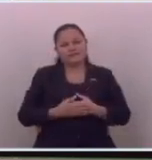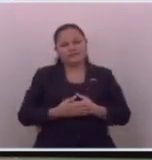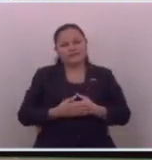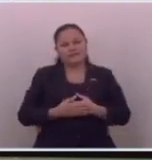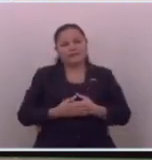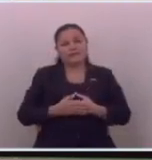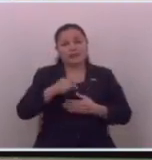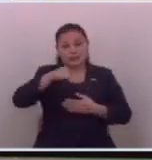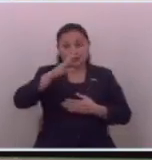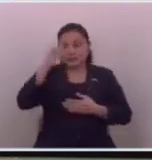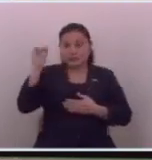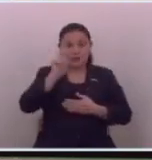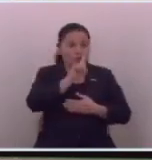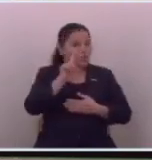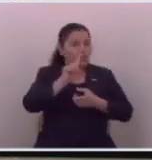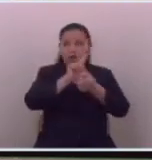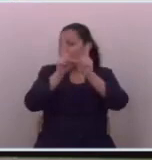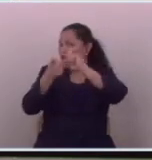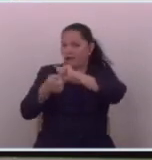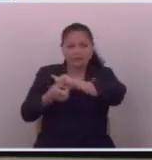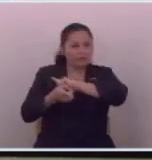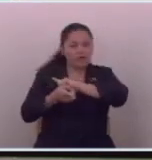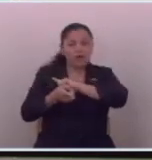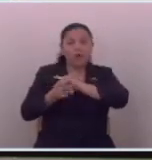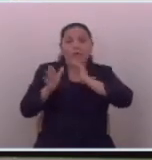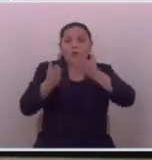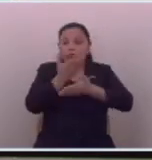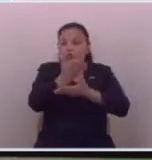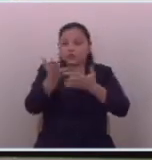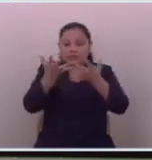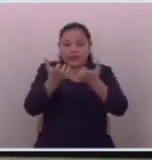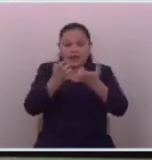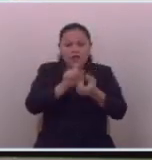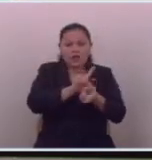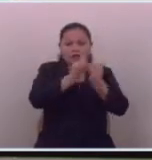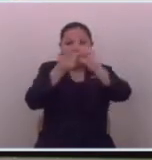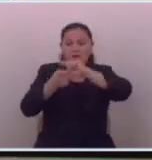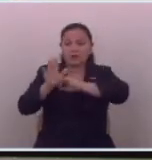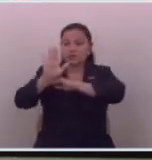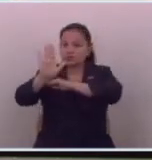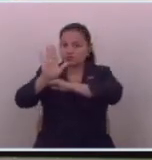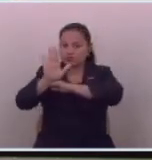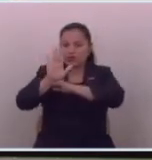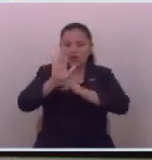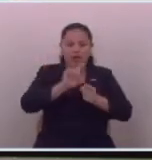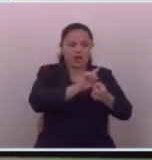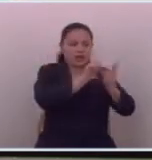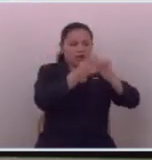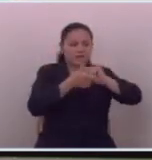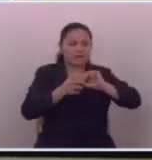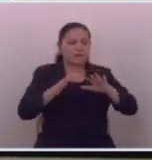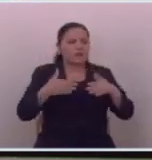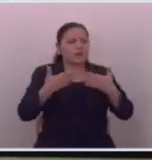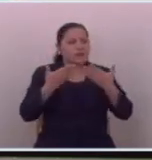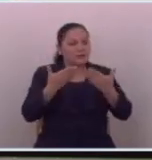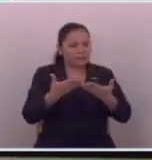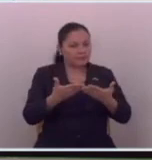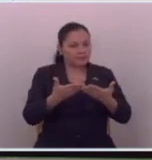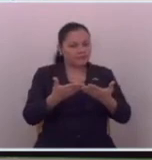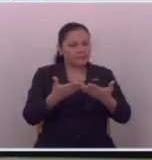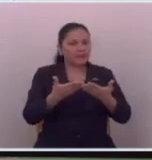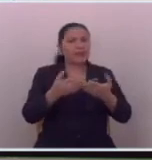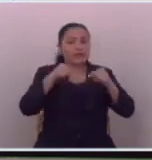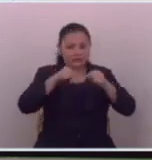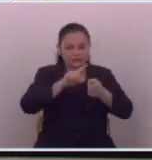pero este país no va a cambiar porque ustedes quieren que cambie este país va a cambiar y